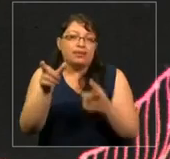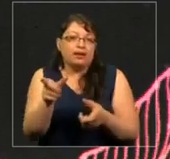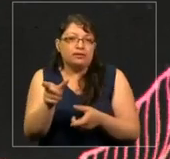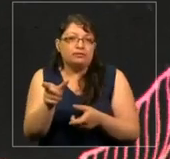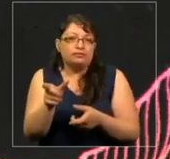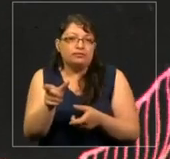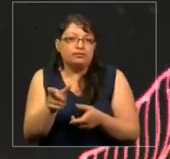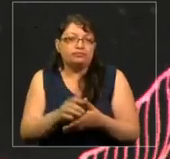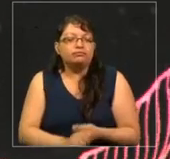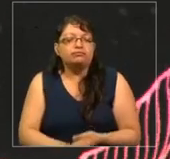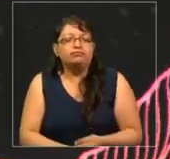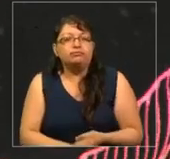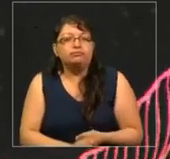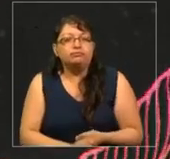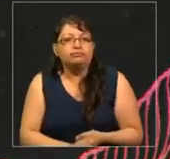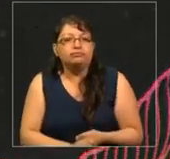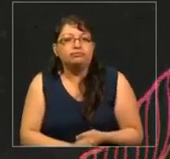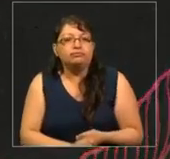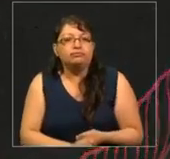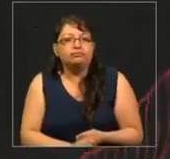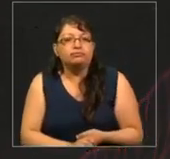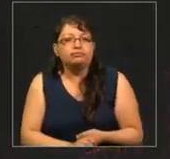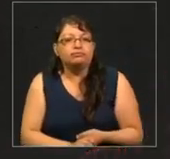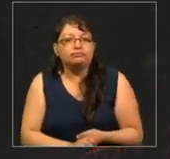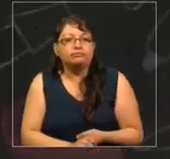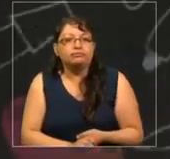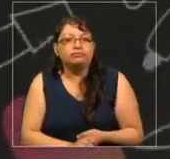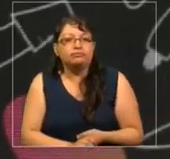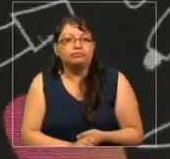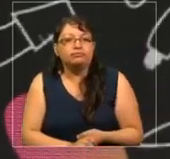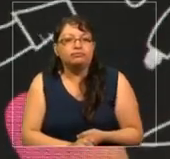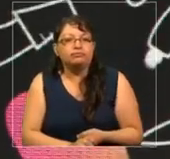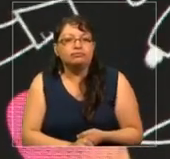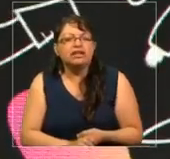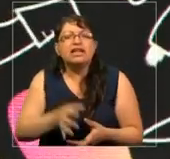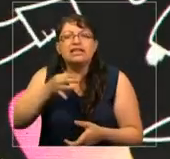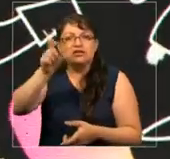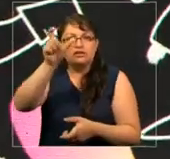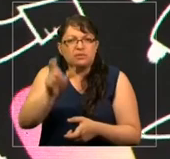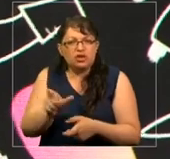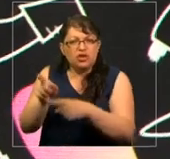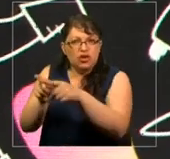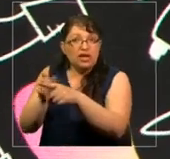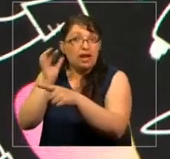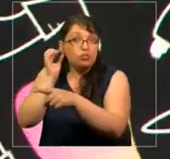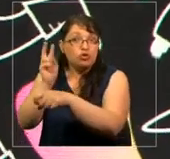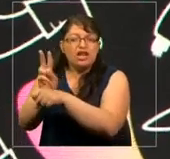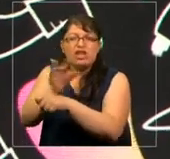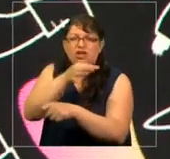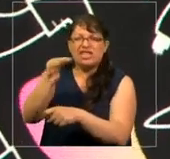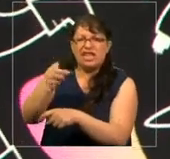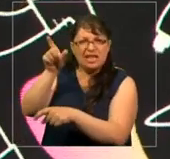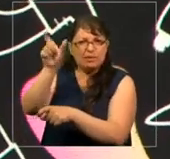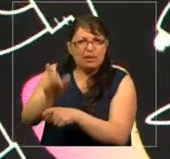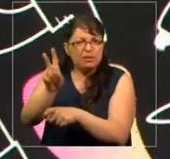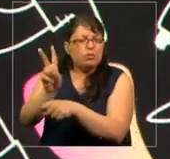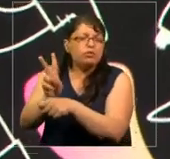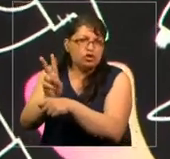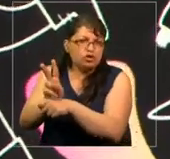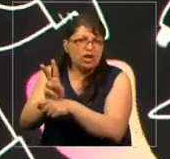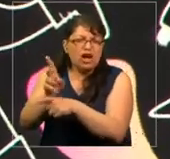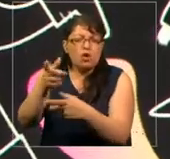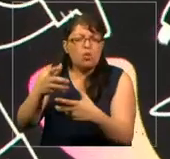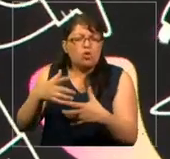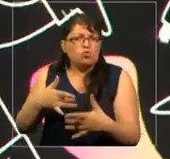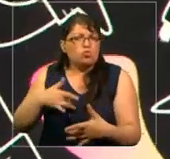o agresiva, difícil. Y había un profesor que era un hombre, que yo pensé que se comportaba de la forma